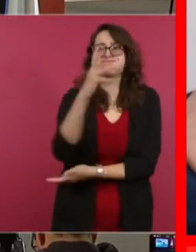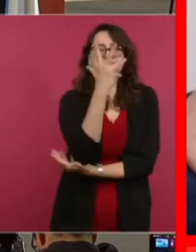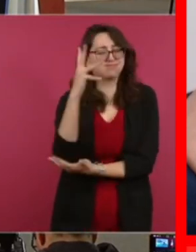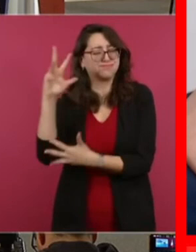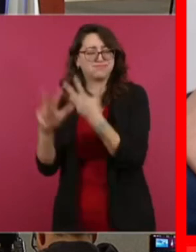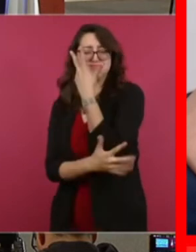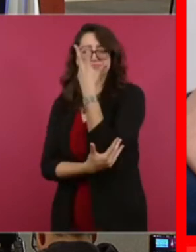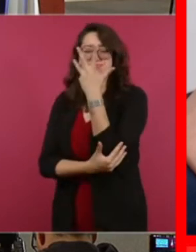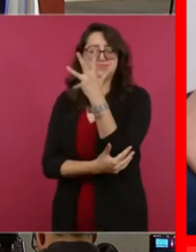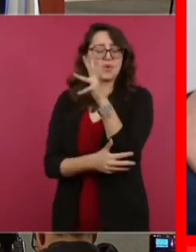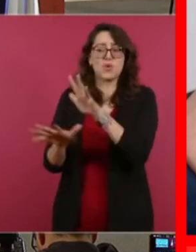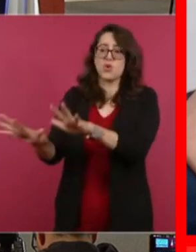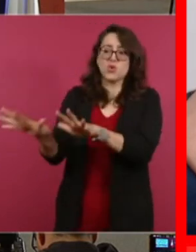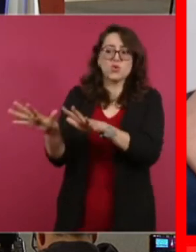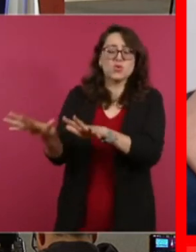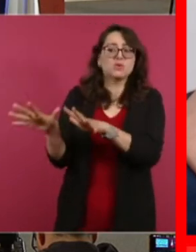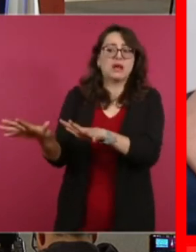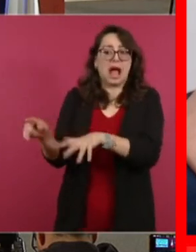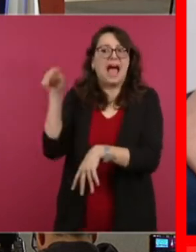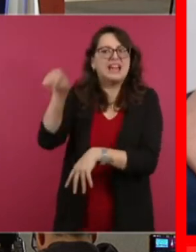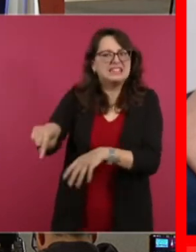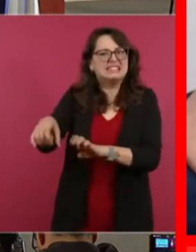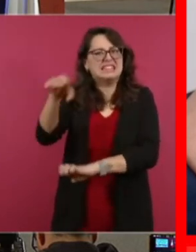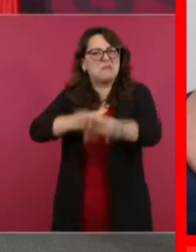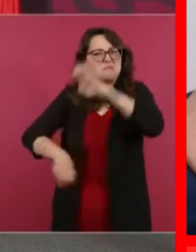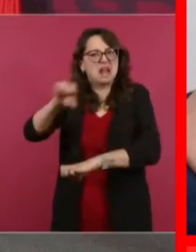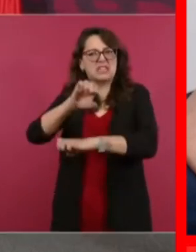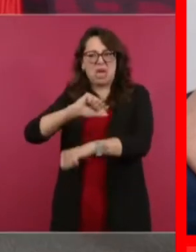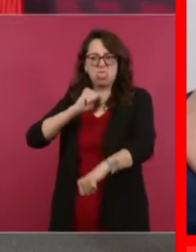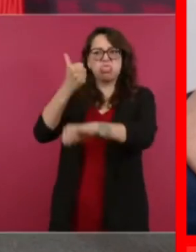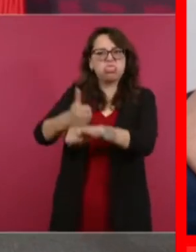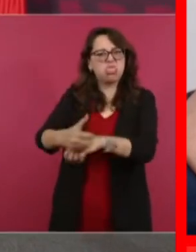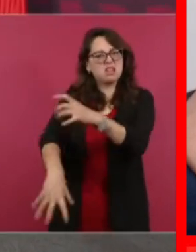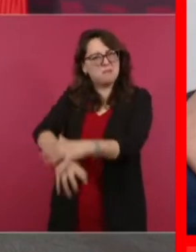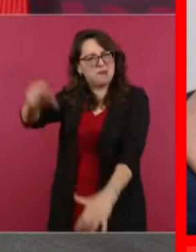Y ahí tienen este banco de material.